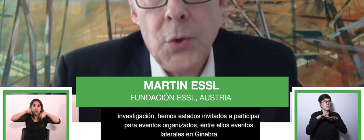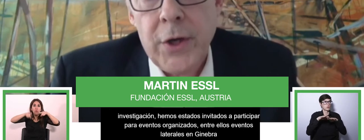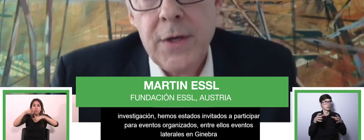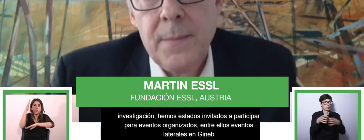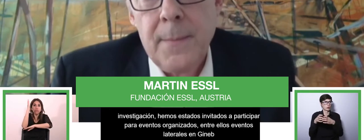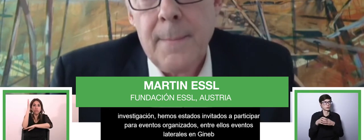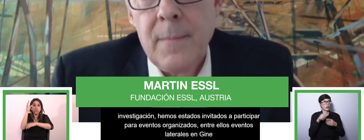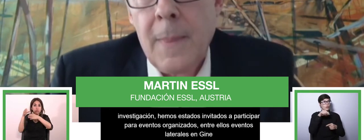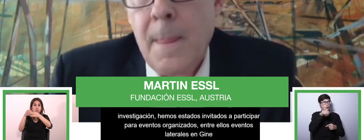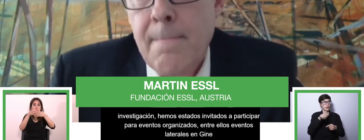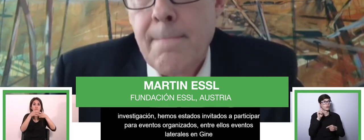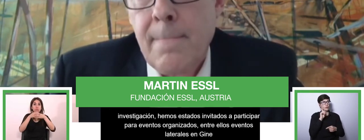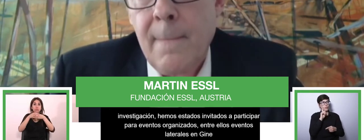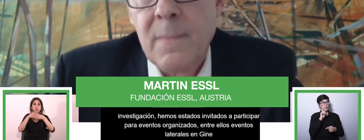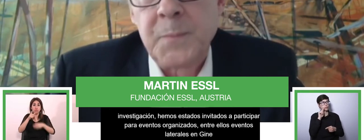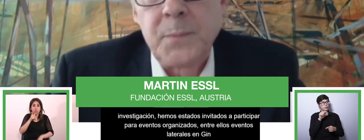estatales, de estados.